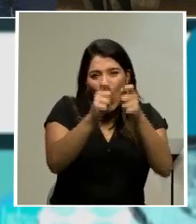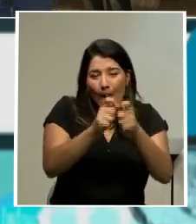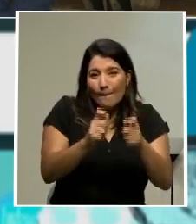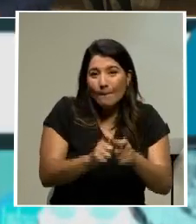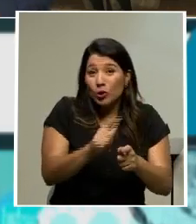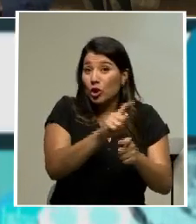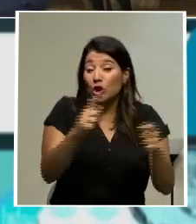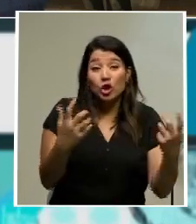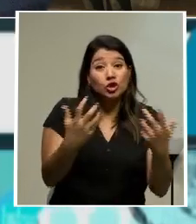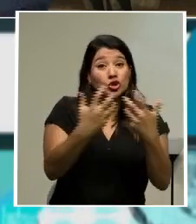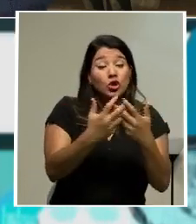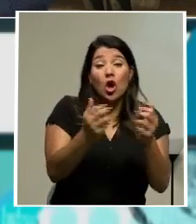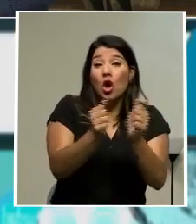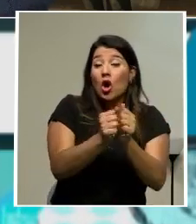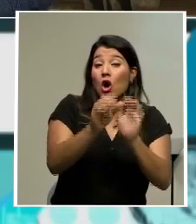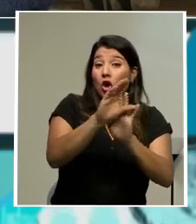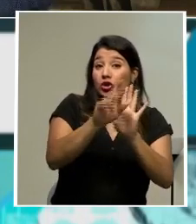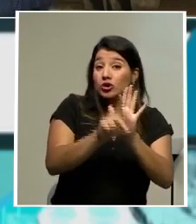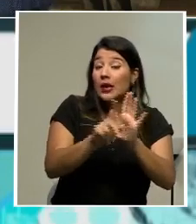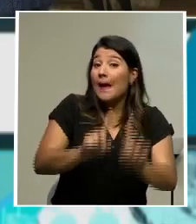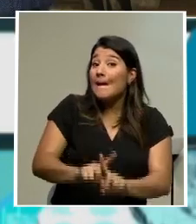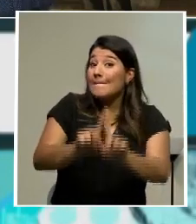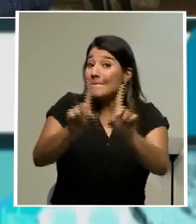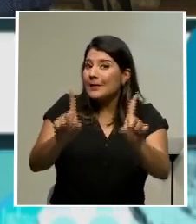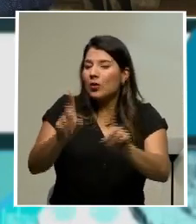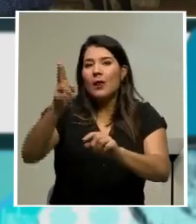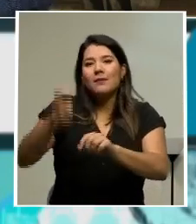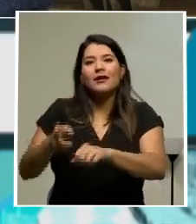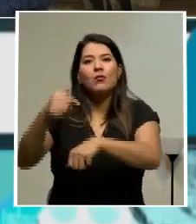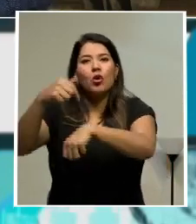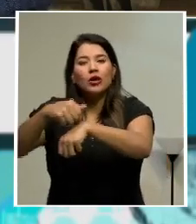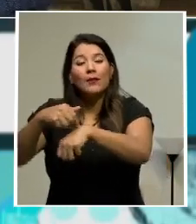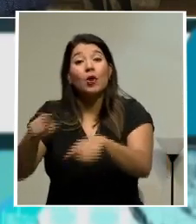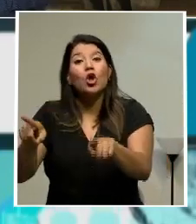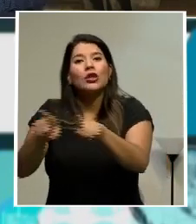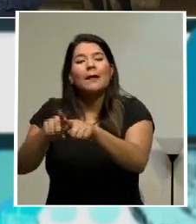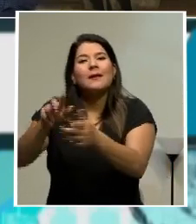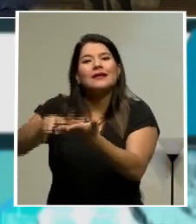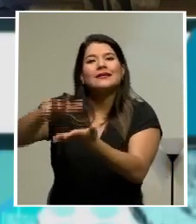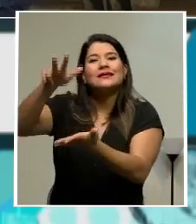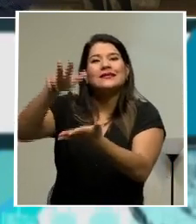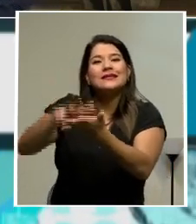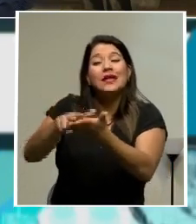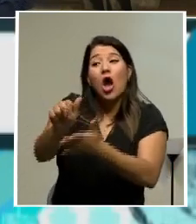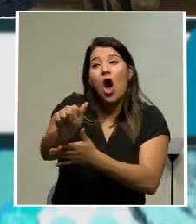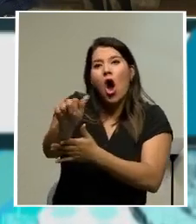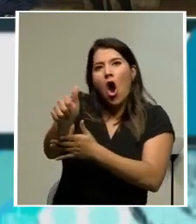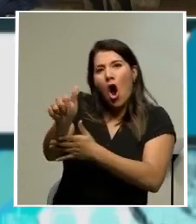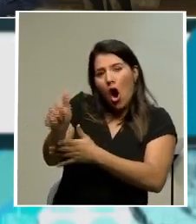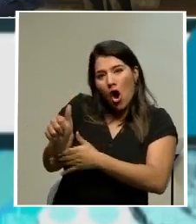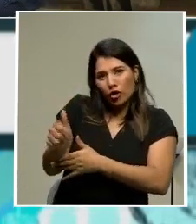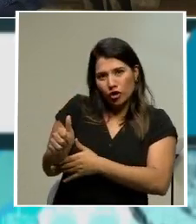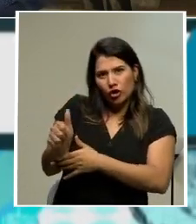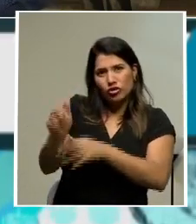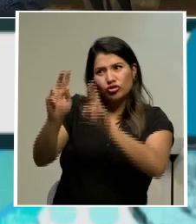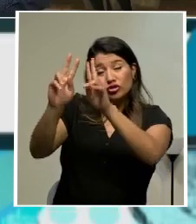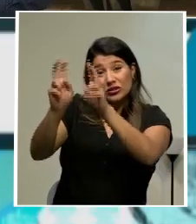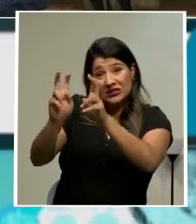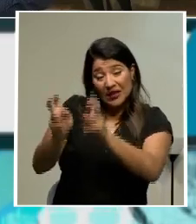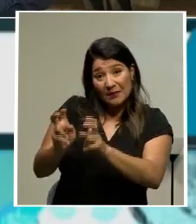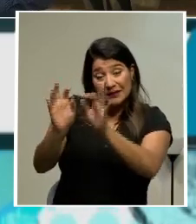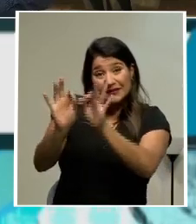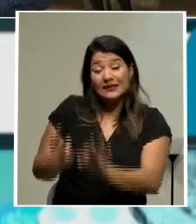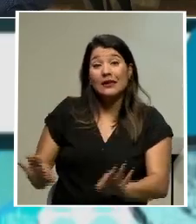en el proyecto, pero a la vez avala otras que eran importantes para